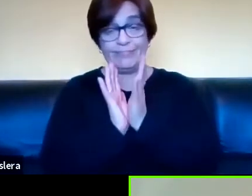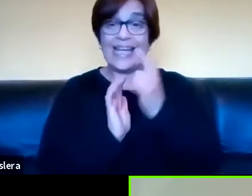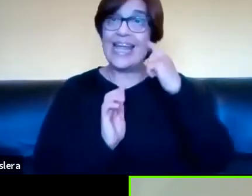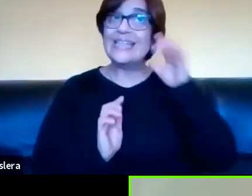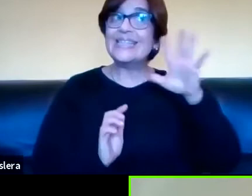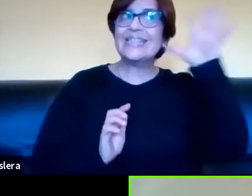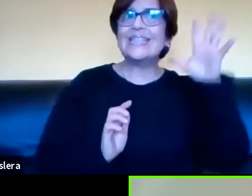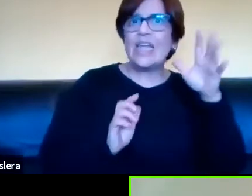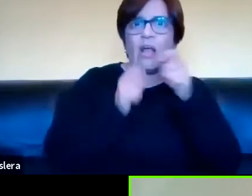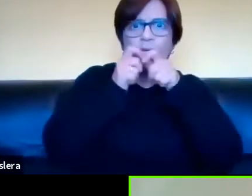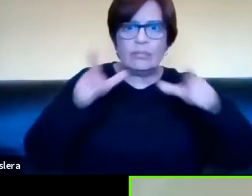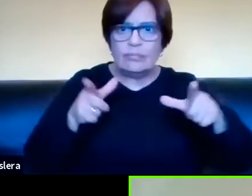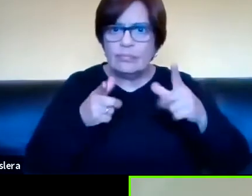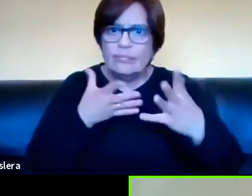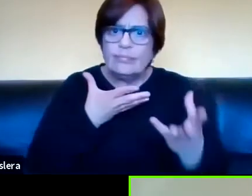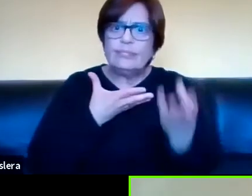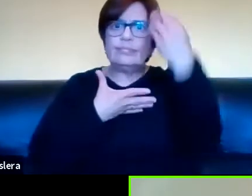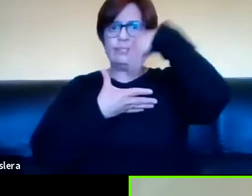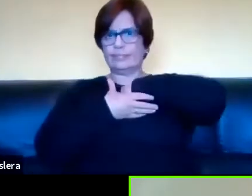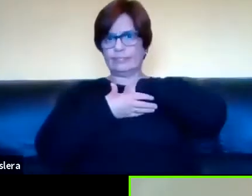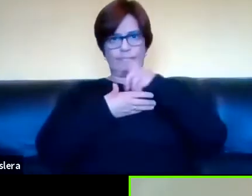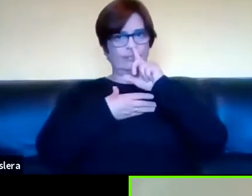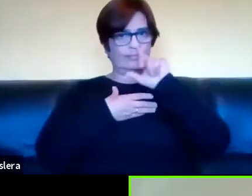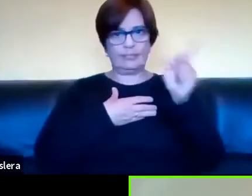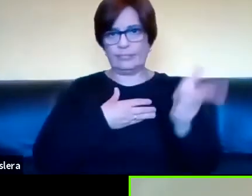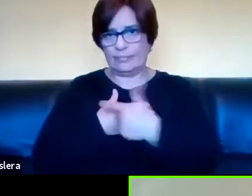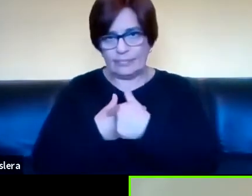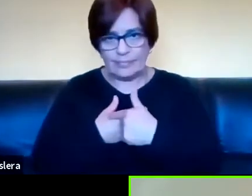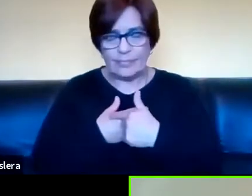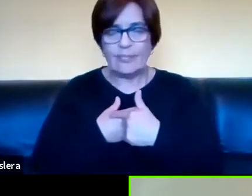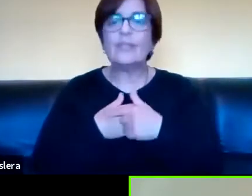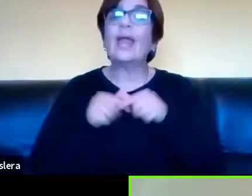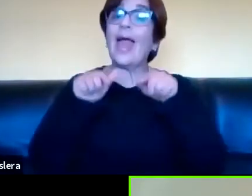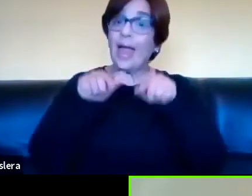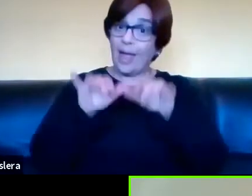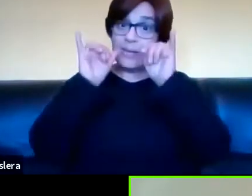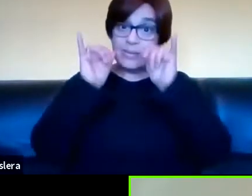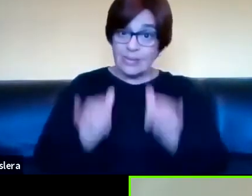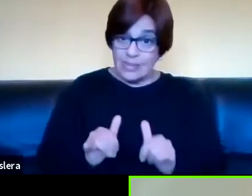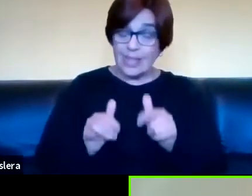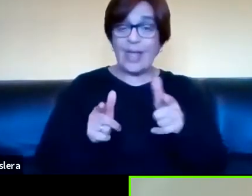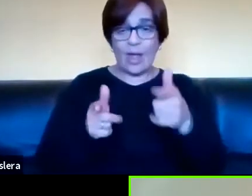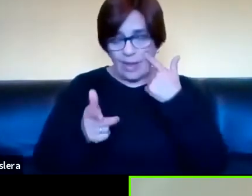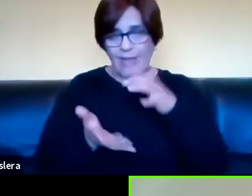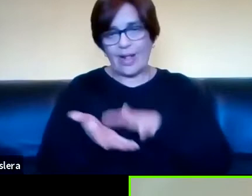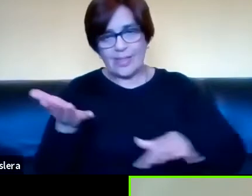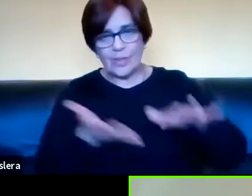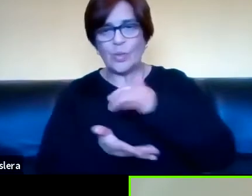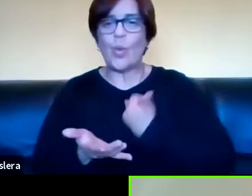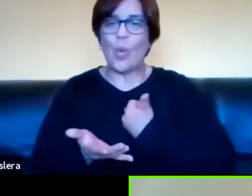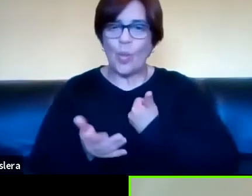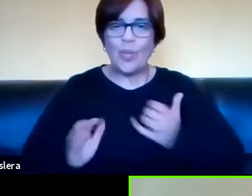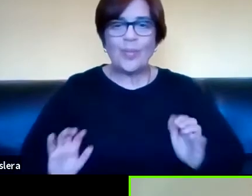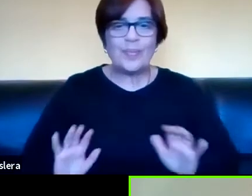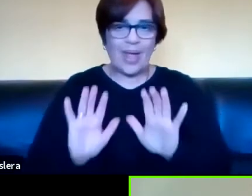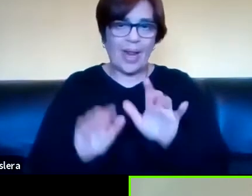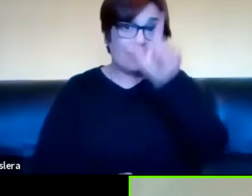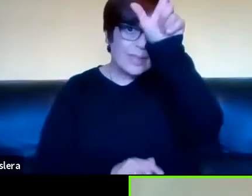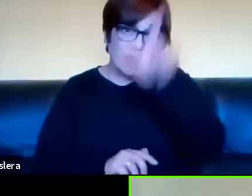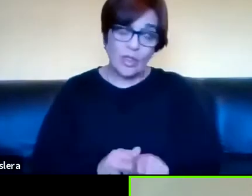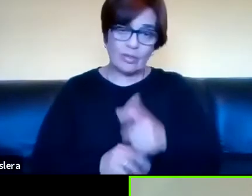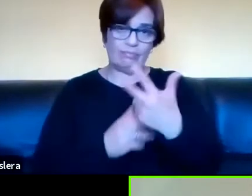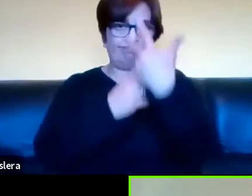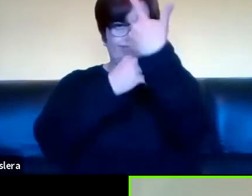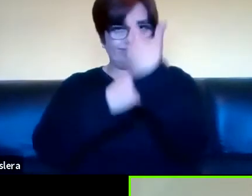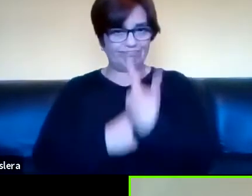internalización de la tecnología lo que sí hay y acá voy a las condiciones de producción hay que quienes graban para